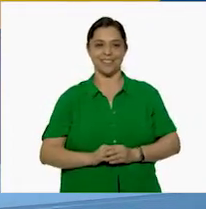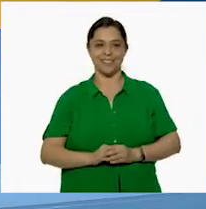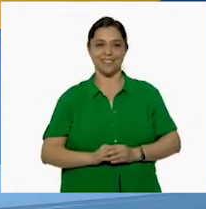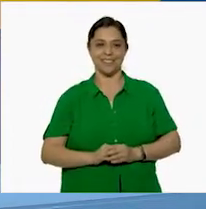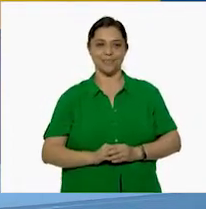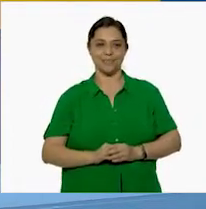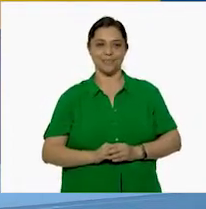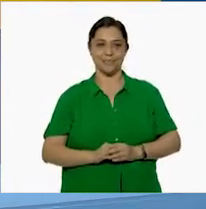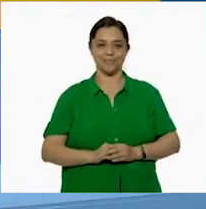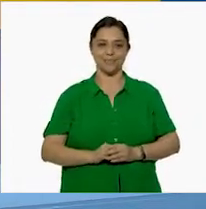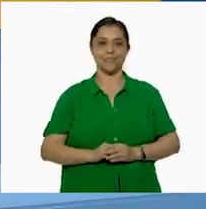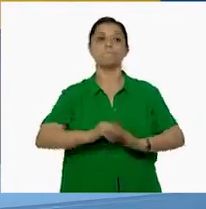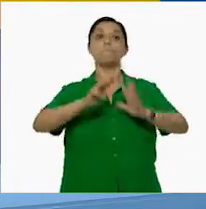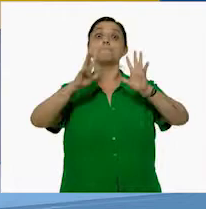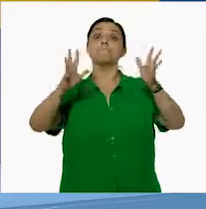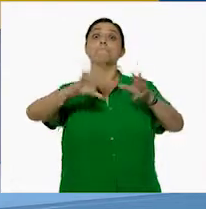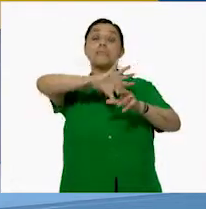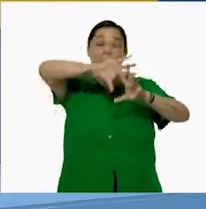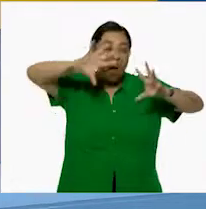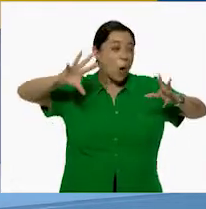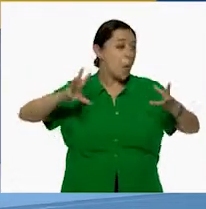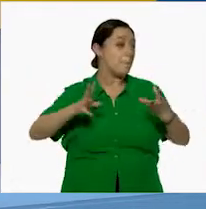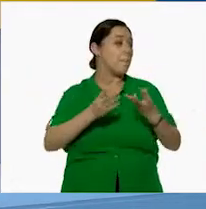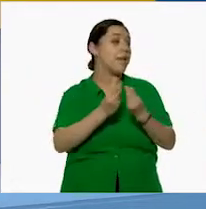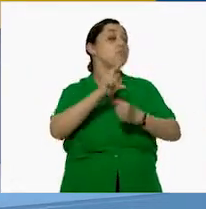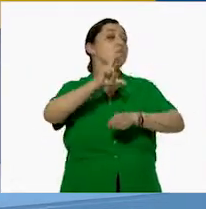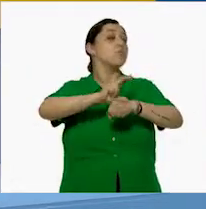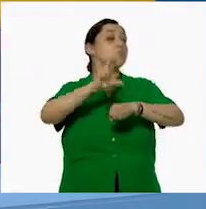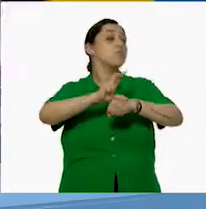Entonces, fue un total de...